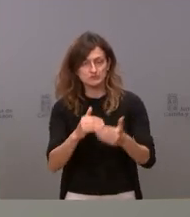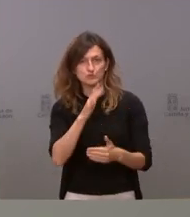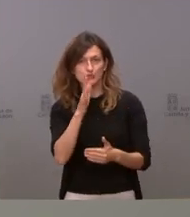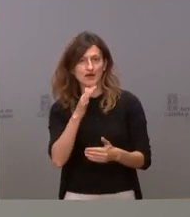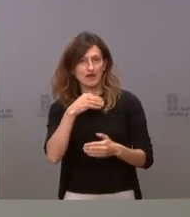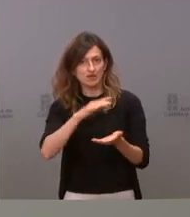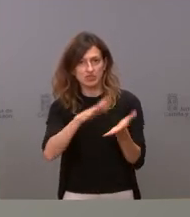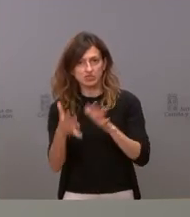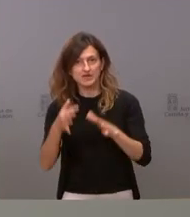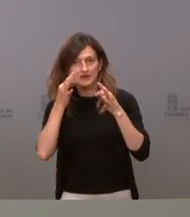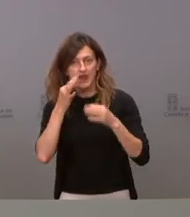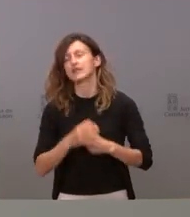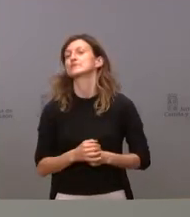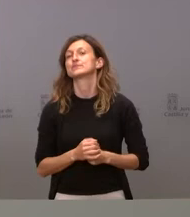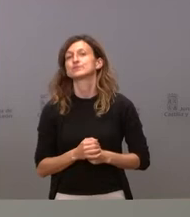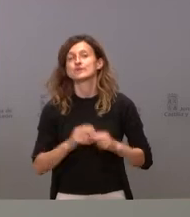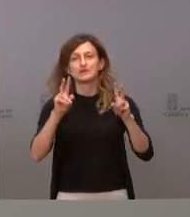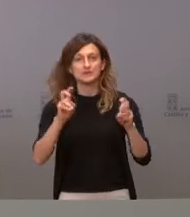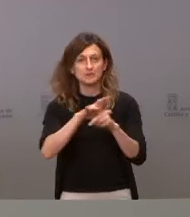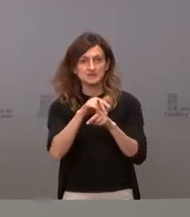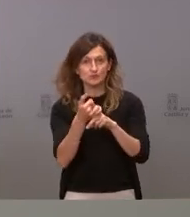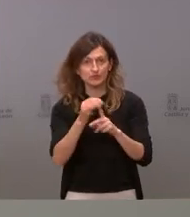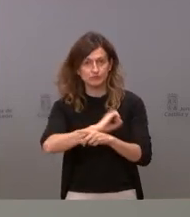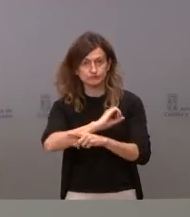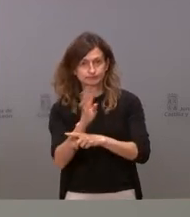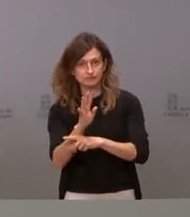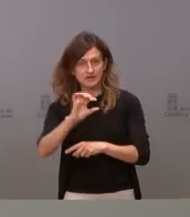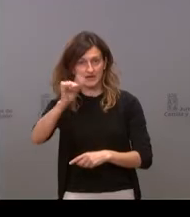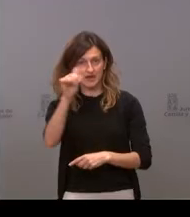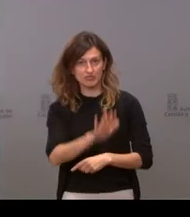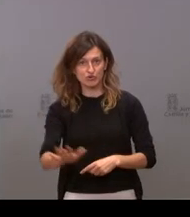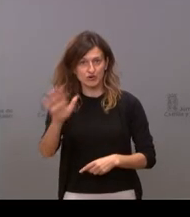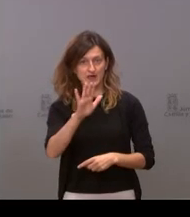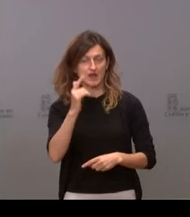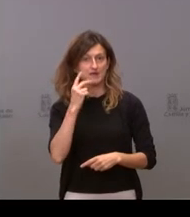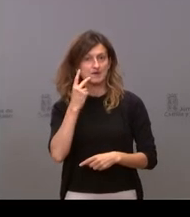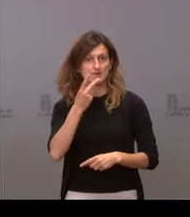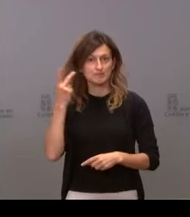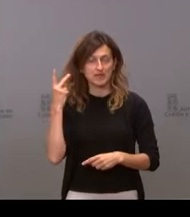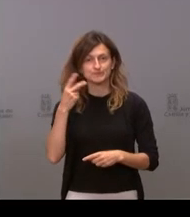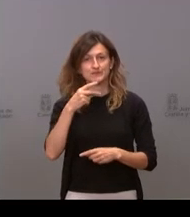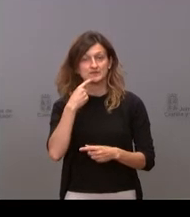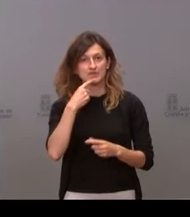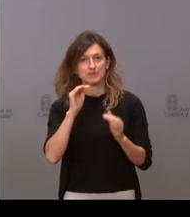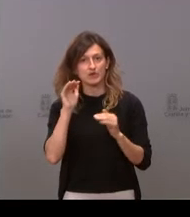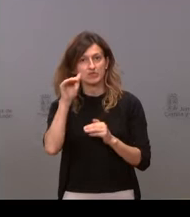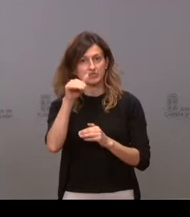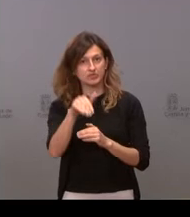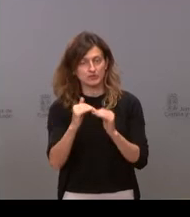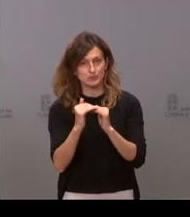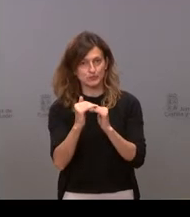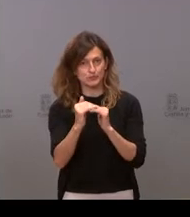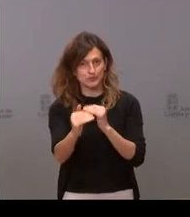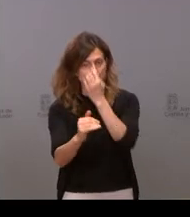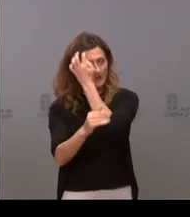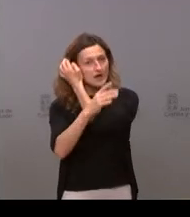realidad. En cuanto a la situación epidemiológica a nivel nacional, la tendencia continúa siendo de descenso mantenido. En